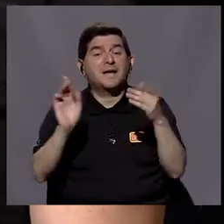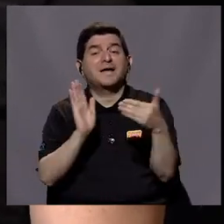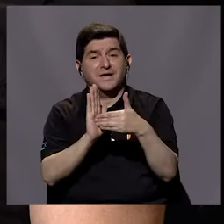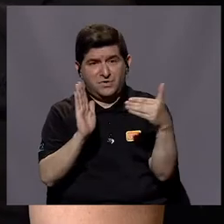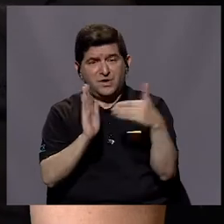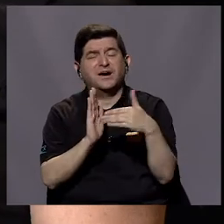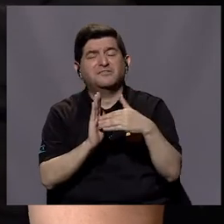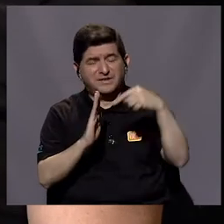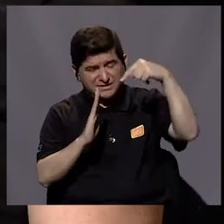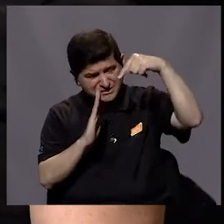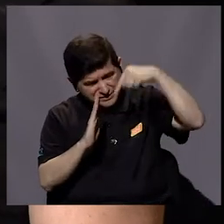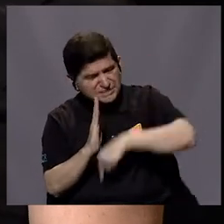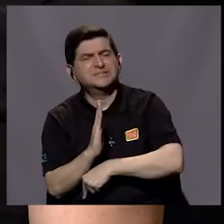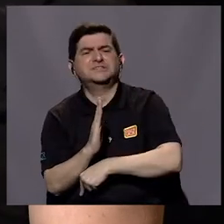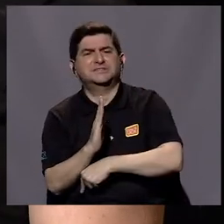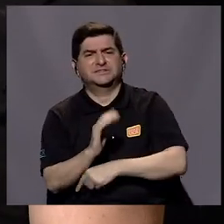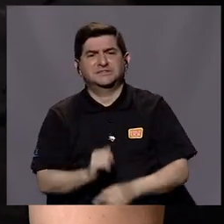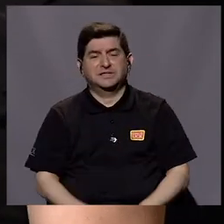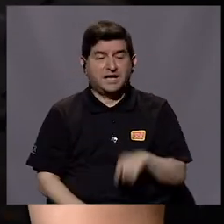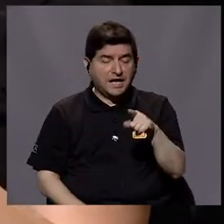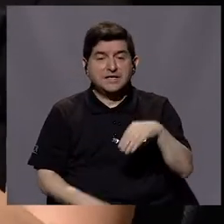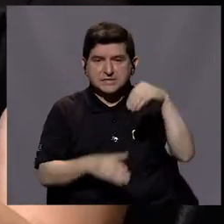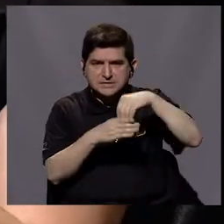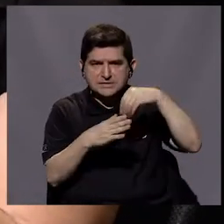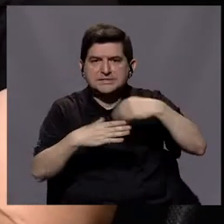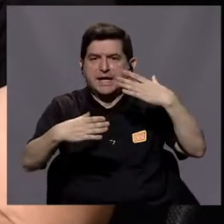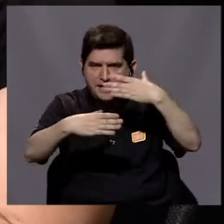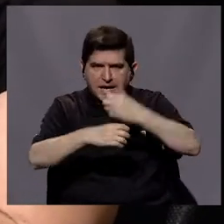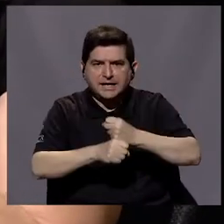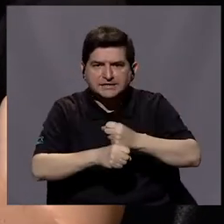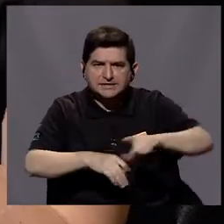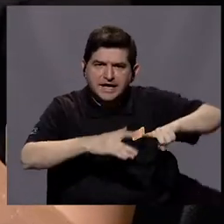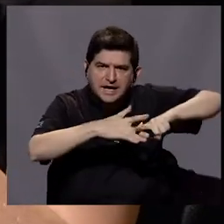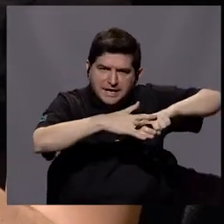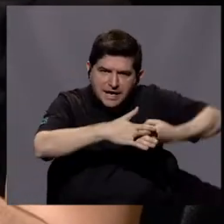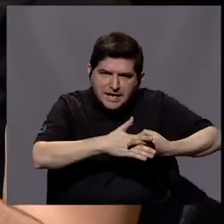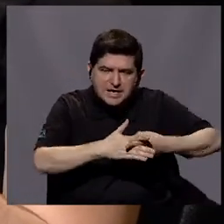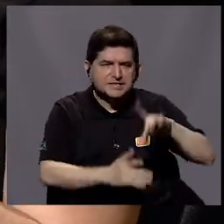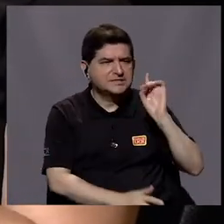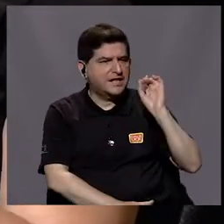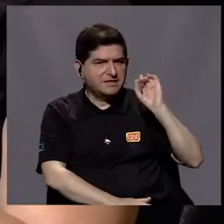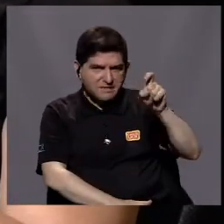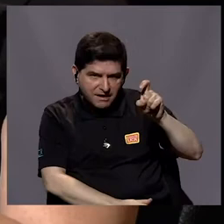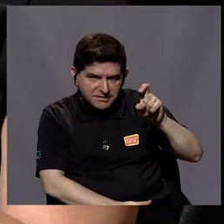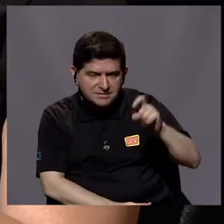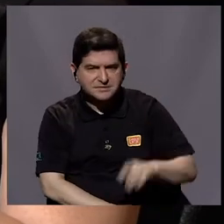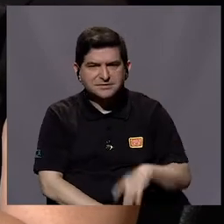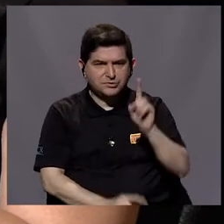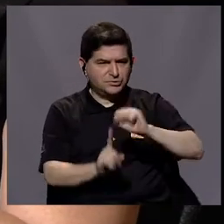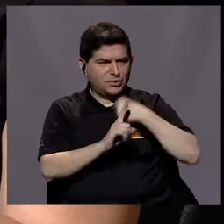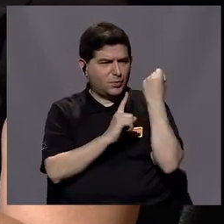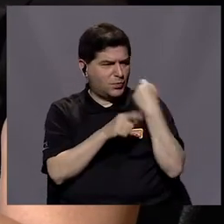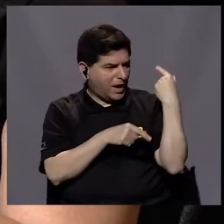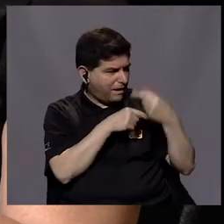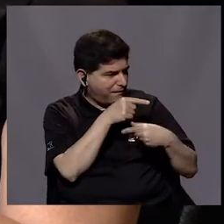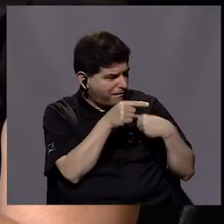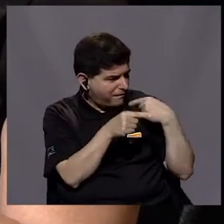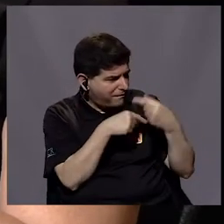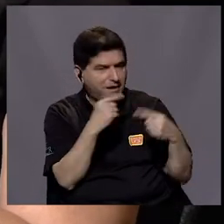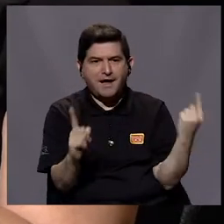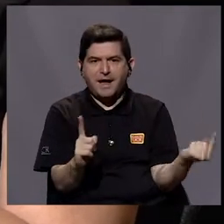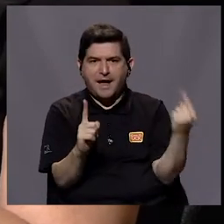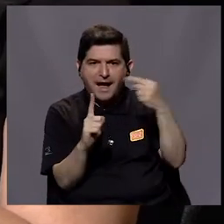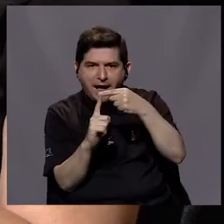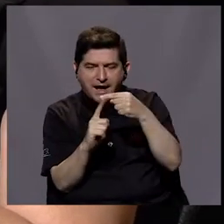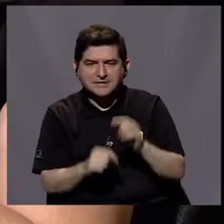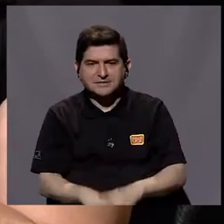pero la afectan de una manera muy profunda. Entonces, esos aportes que hacemos, que inician desde el diagnóstico de una condición genética